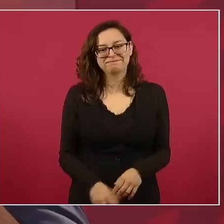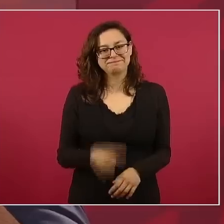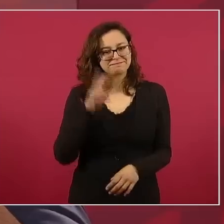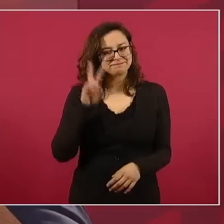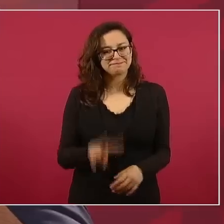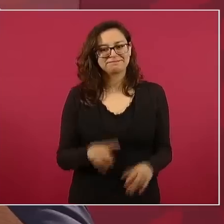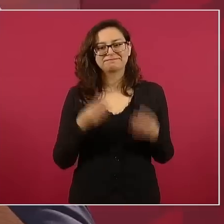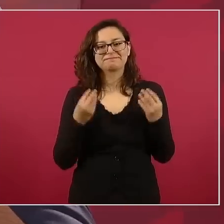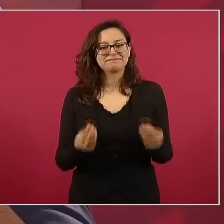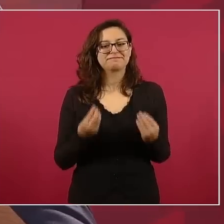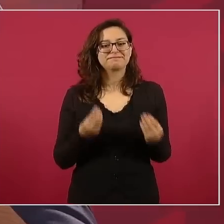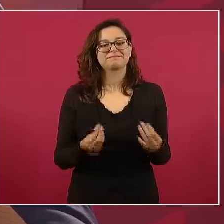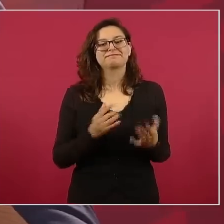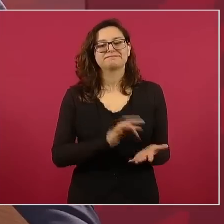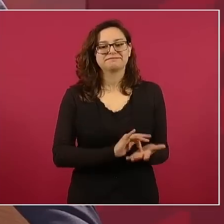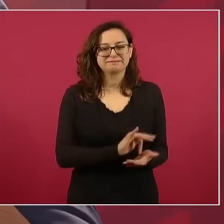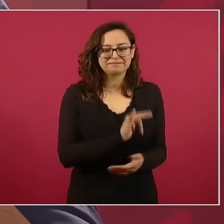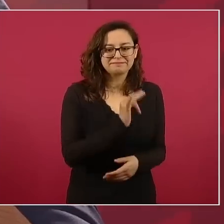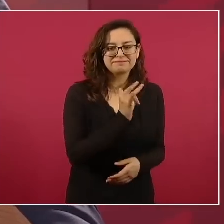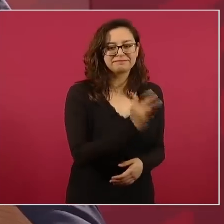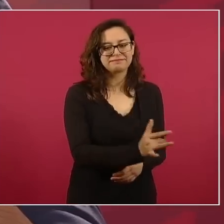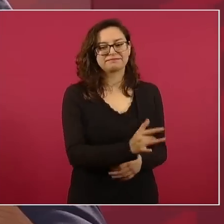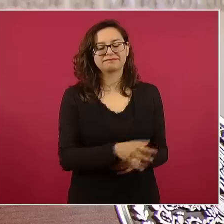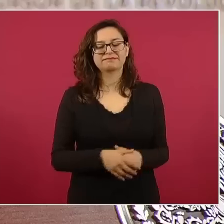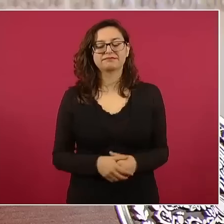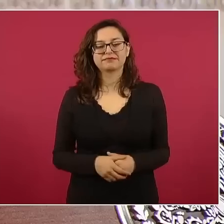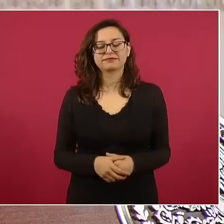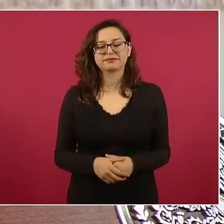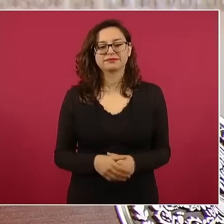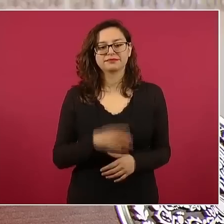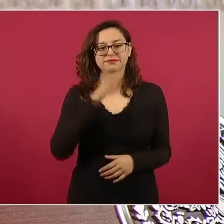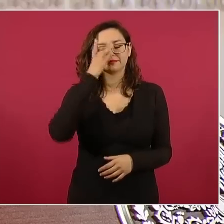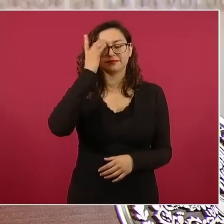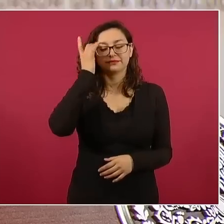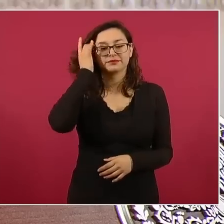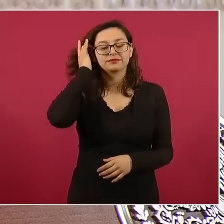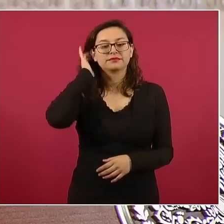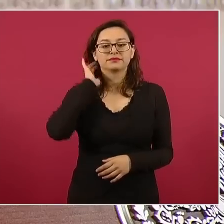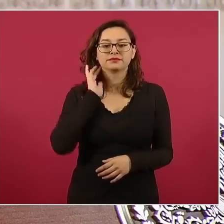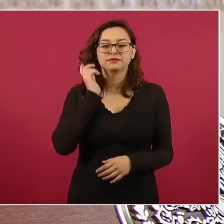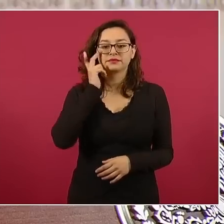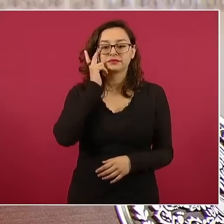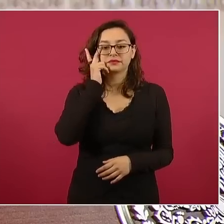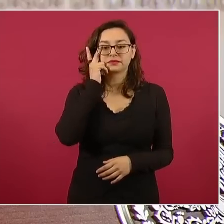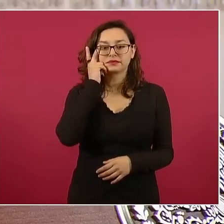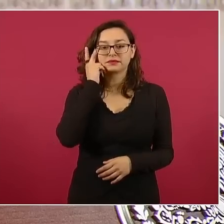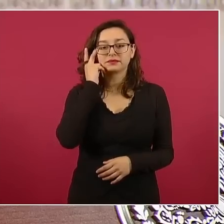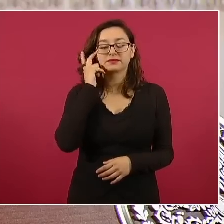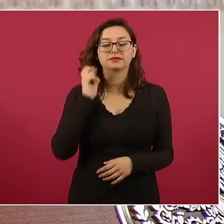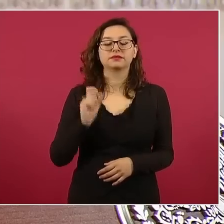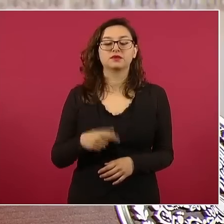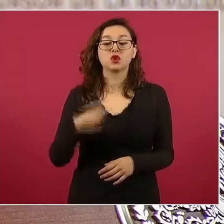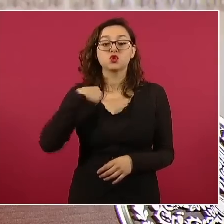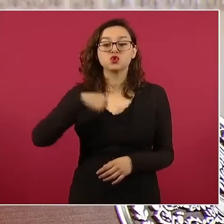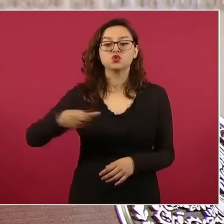Y repito lo que siempre decimos y ayer, antier,